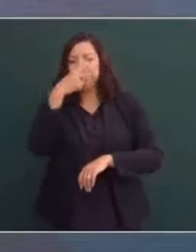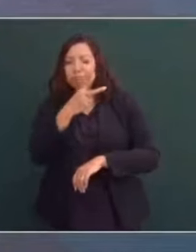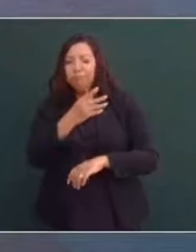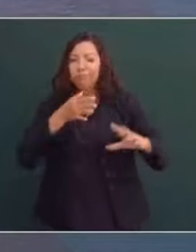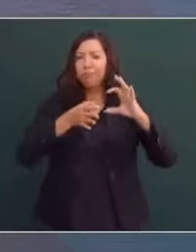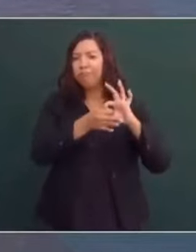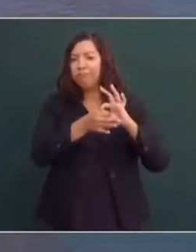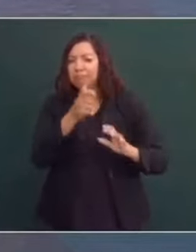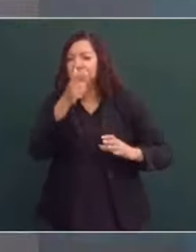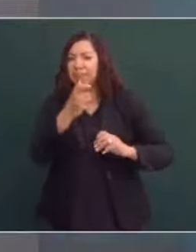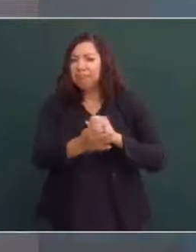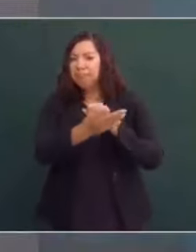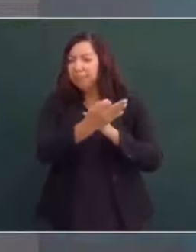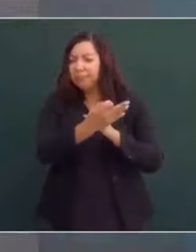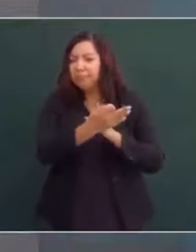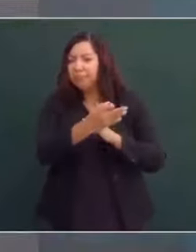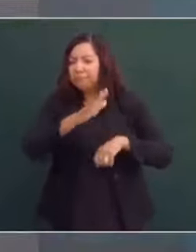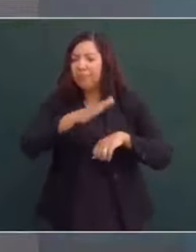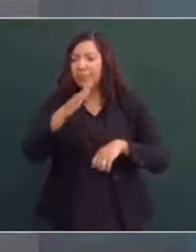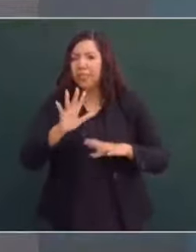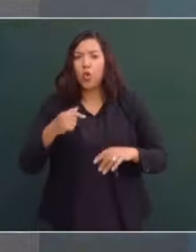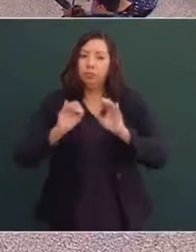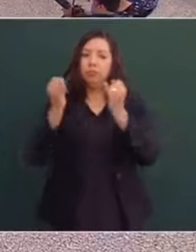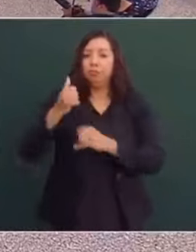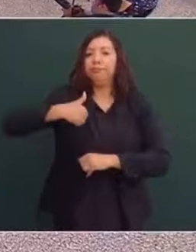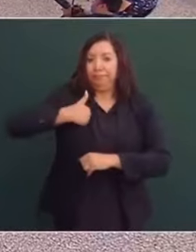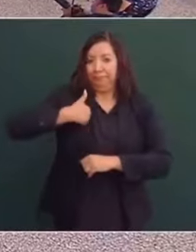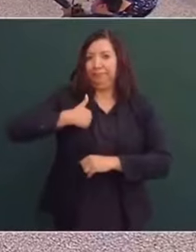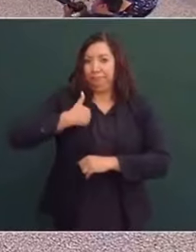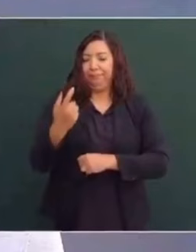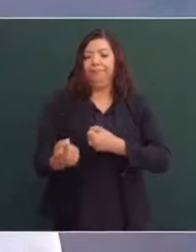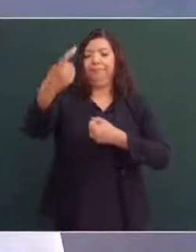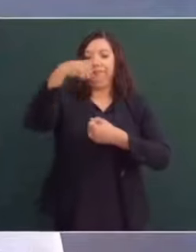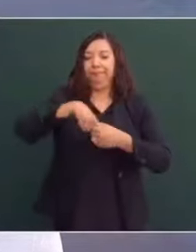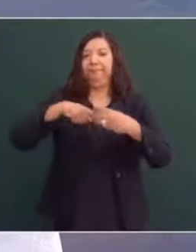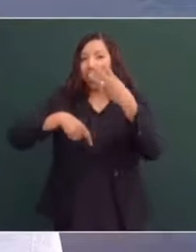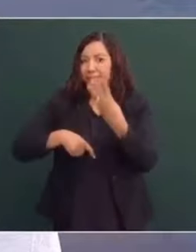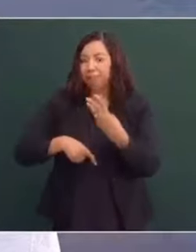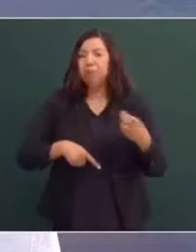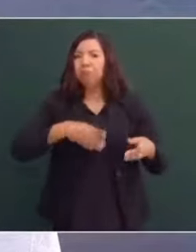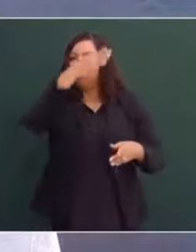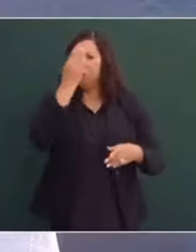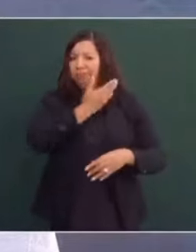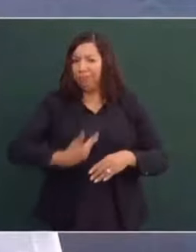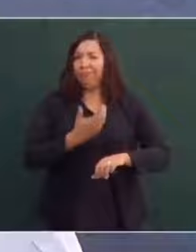dije, no, vamos a que también participe Canadá. Y aceptó el presidente Trump.